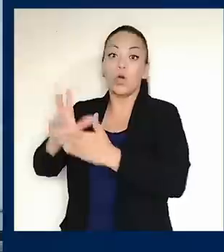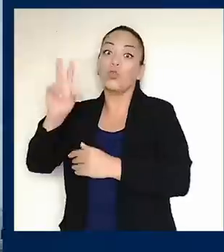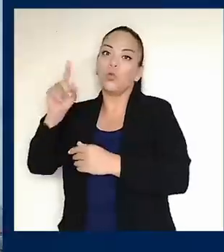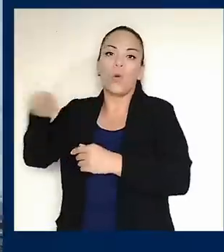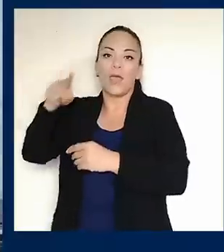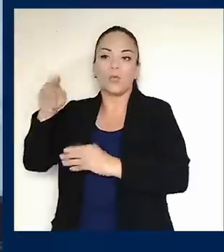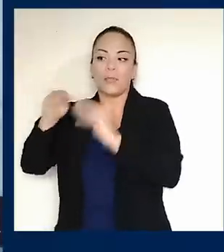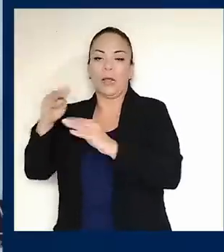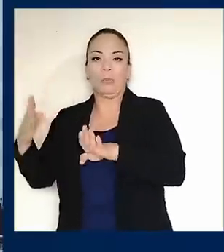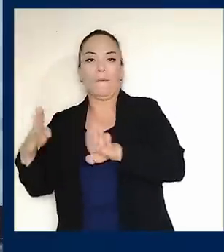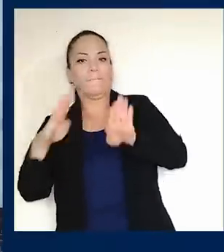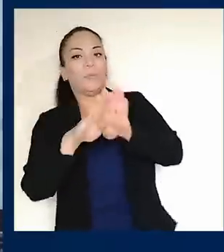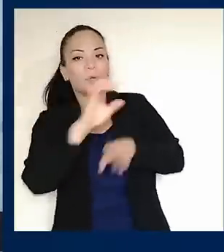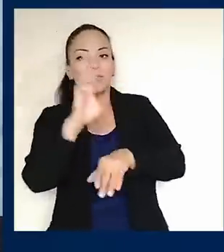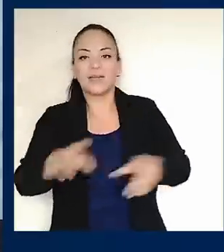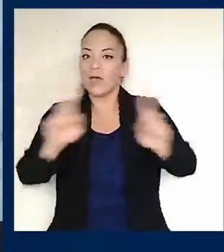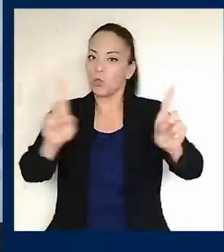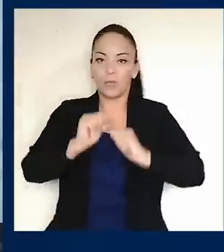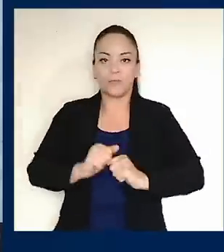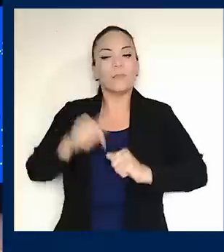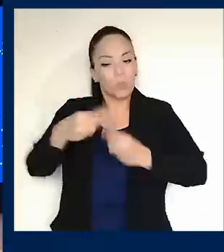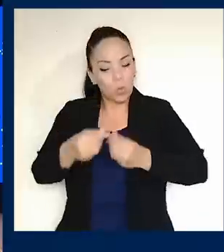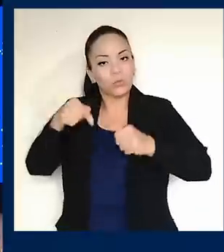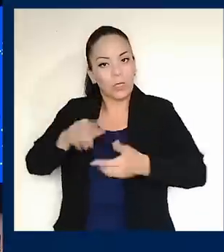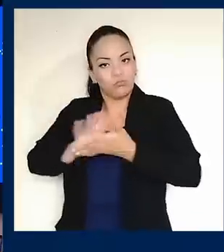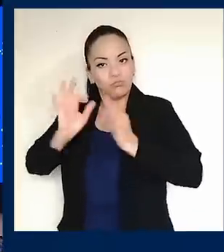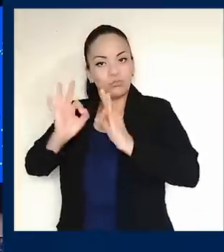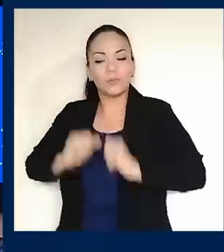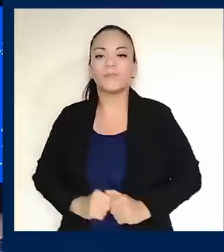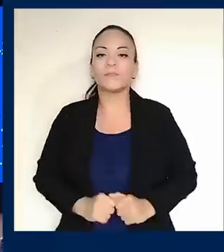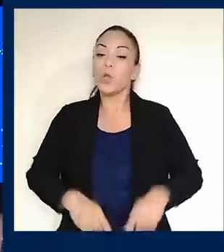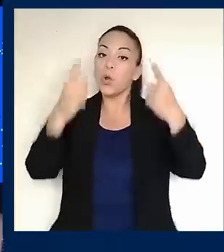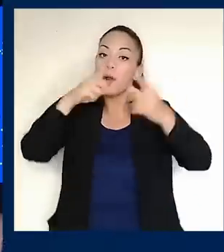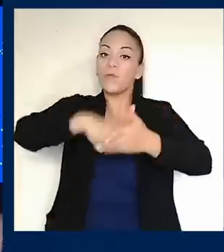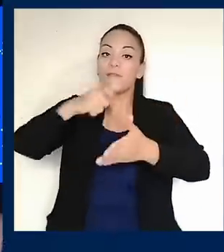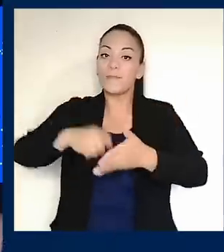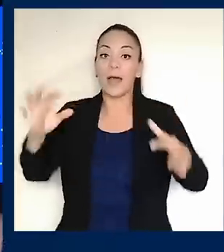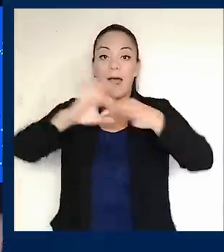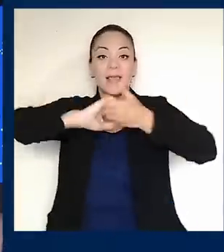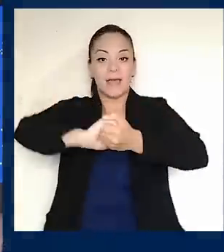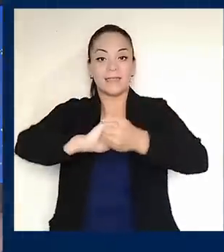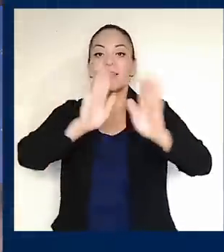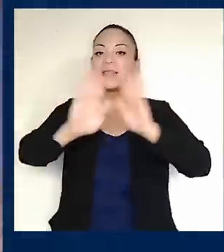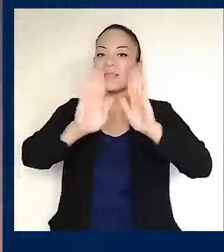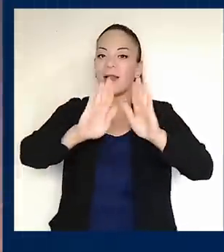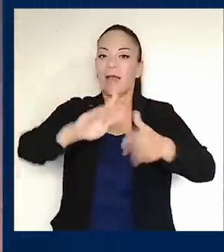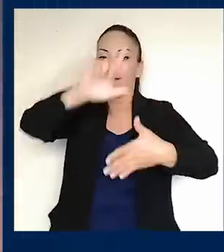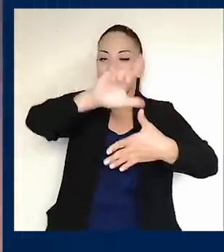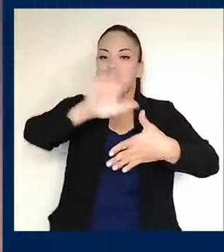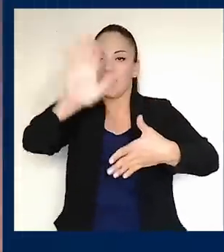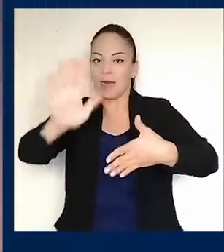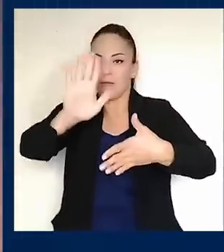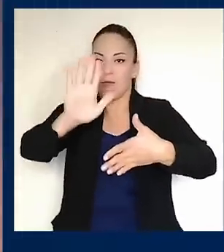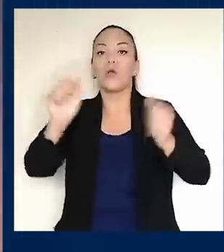porque lo que mandamos es limpio. Logramos firmar la Alianza Digital entre América Latina y el Caribe